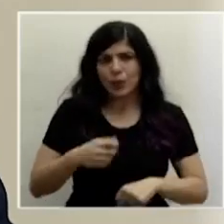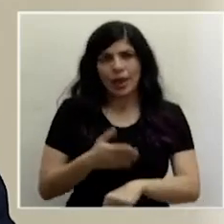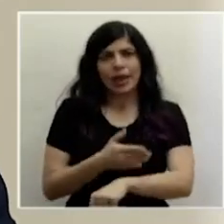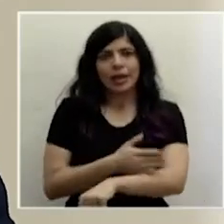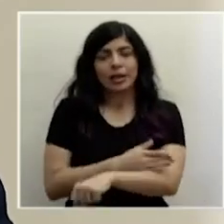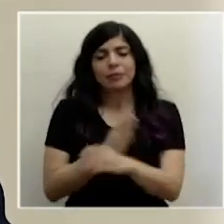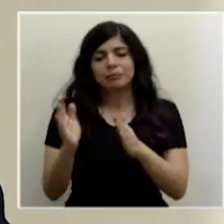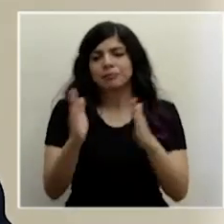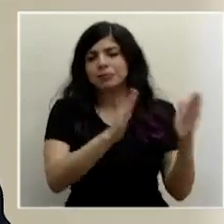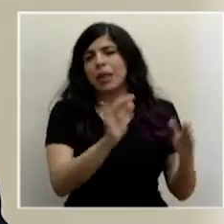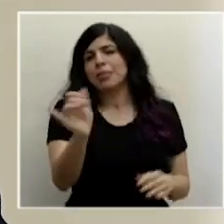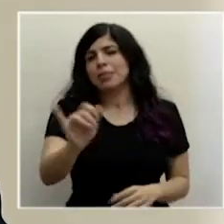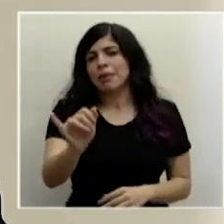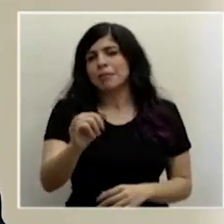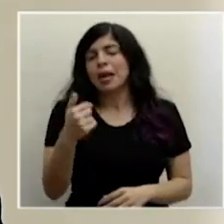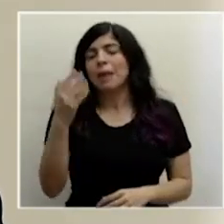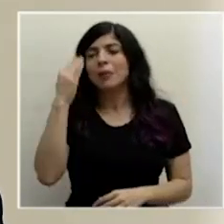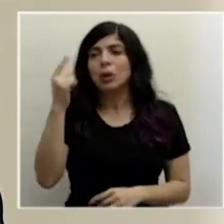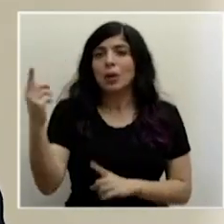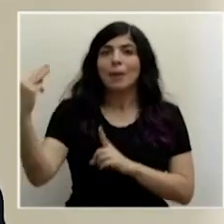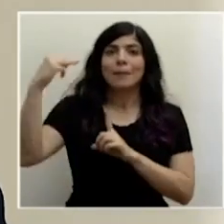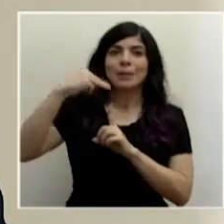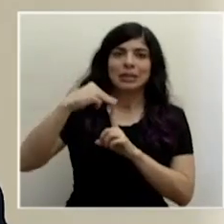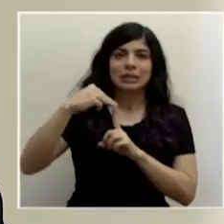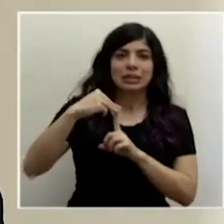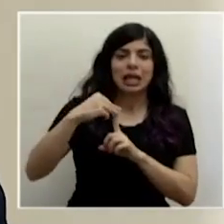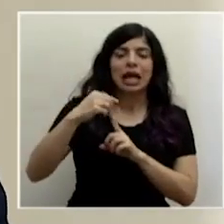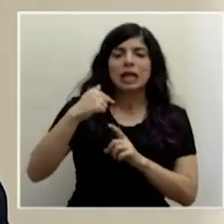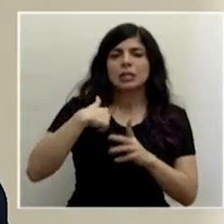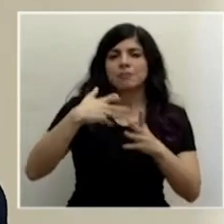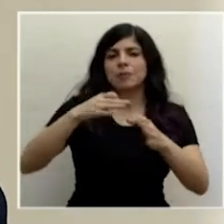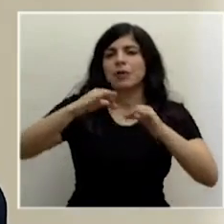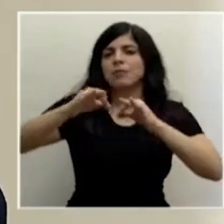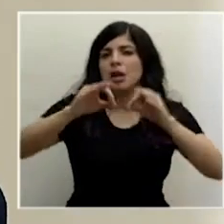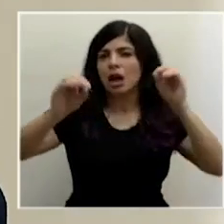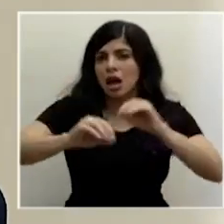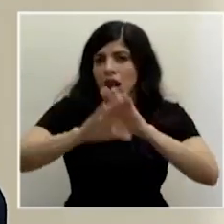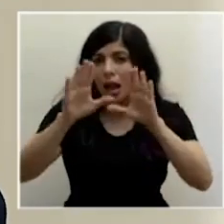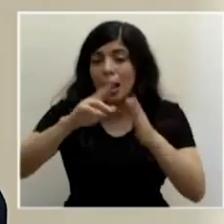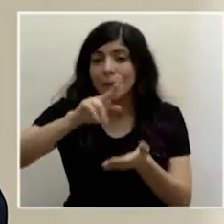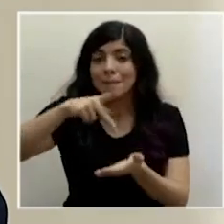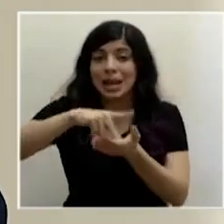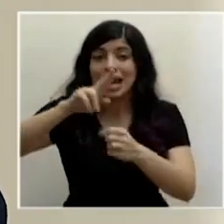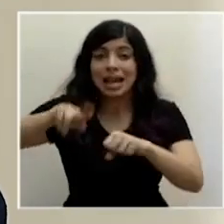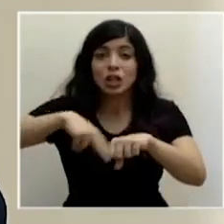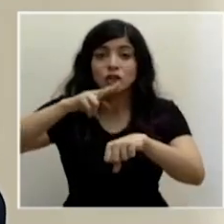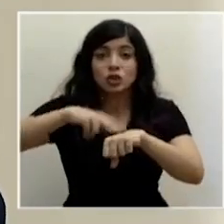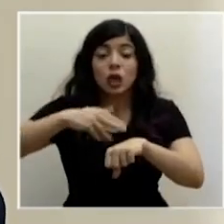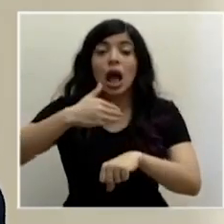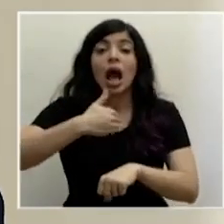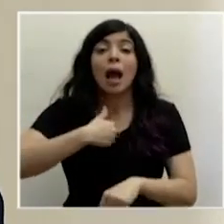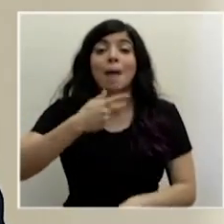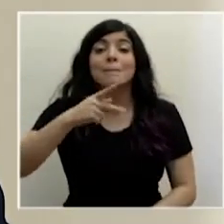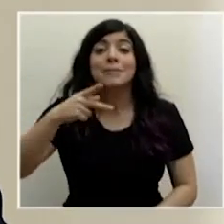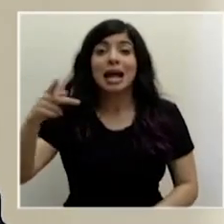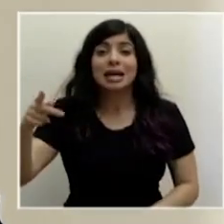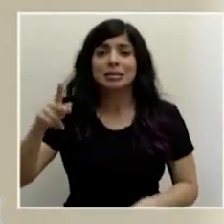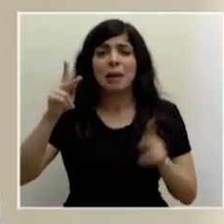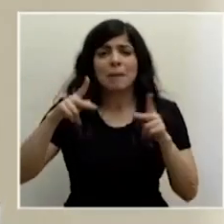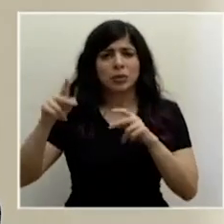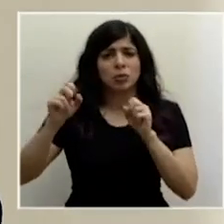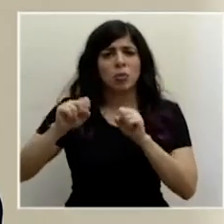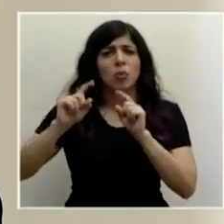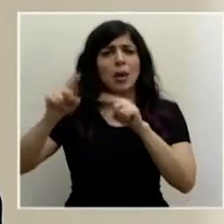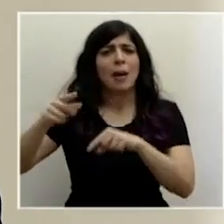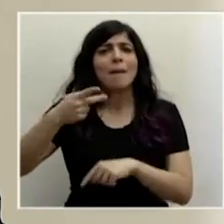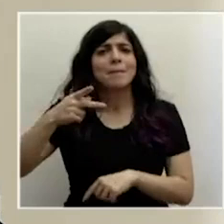Y quisiera también, porque también me llegó un mensaje, aclarar que los parques nacionales que tienen playa, la gente sí puede ir a la